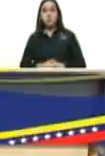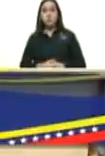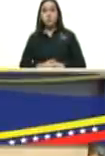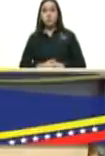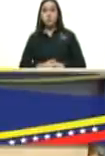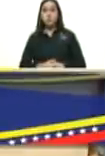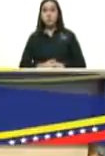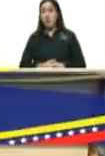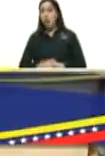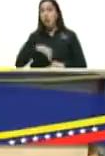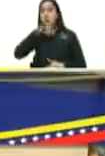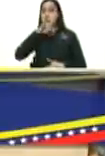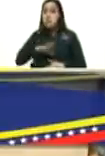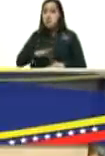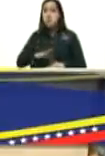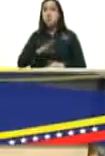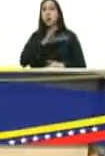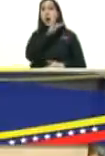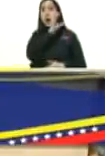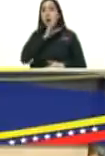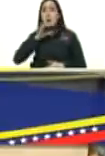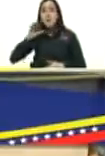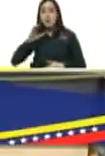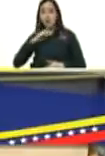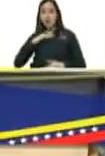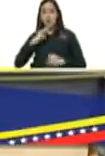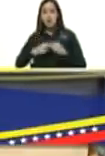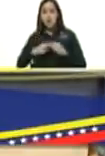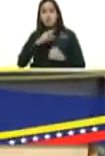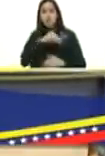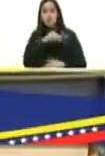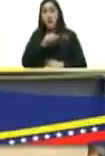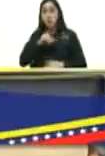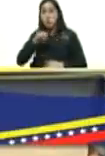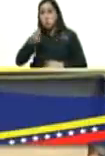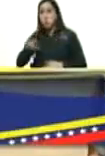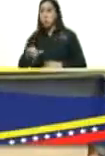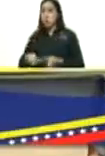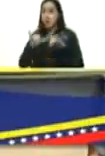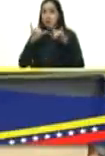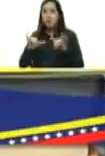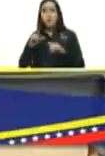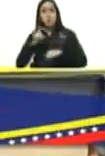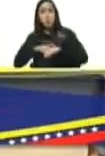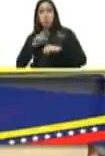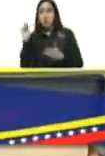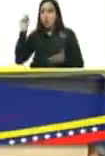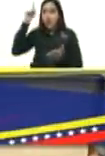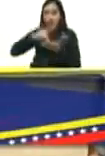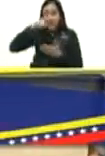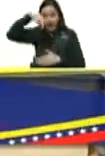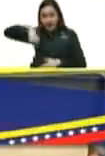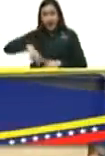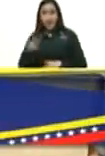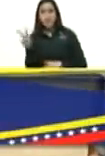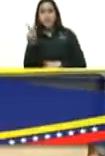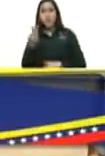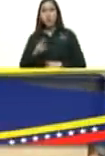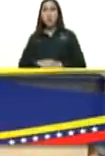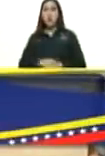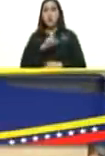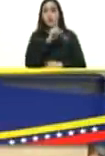registra la historia que los Capriles y los Maduros llegamos a Venezuela en la misma época 1814 por allá